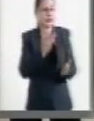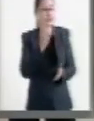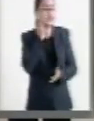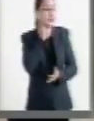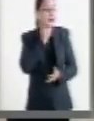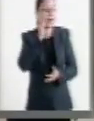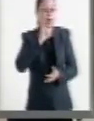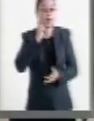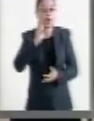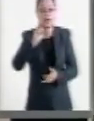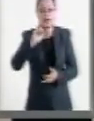Silvia Garza.